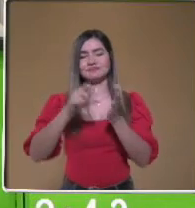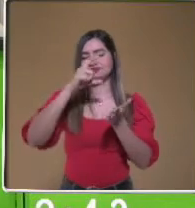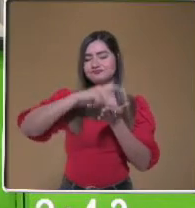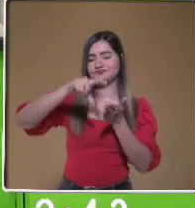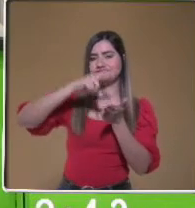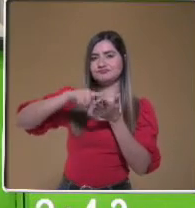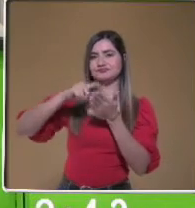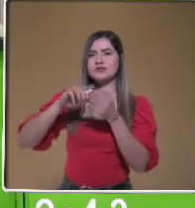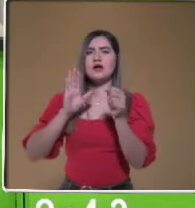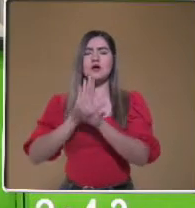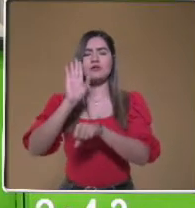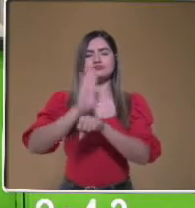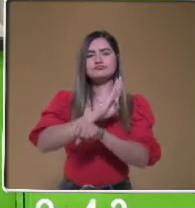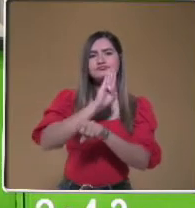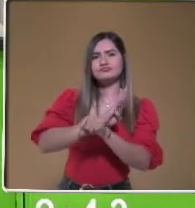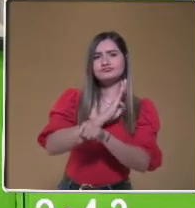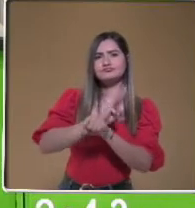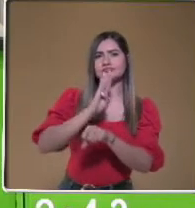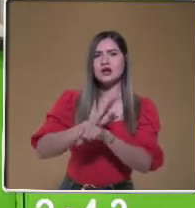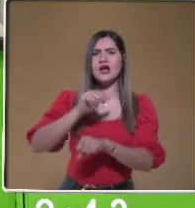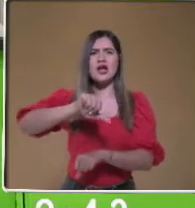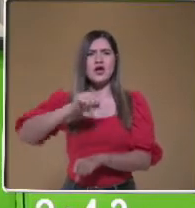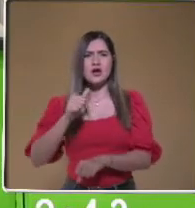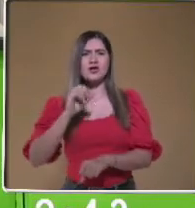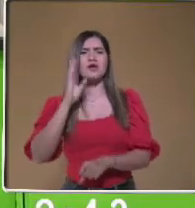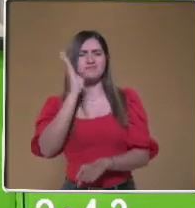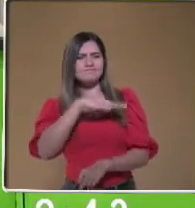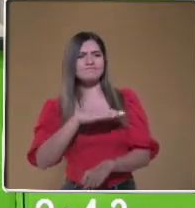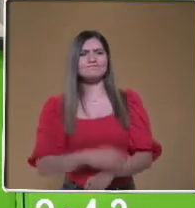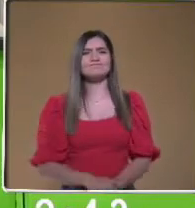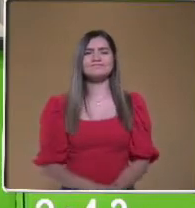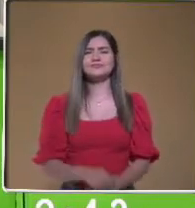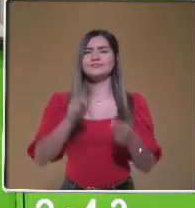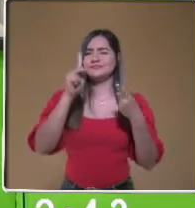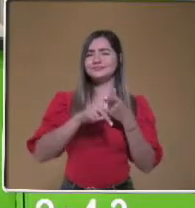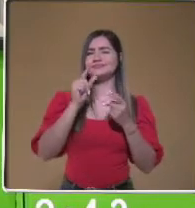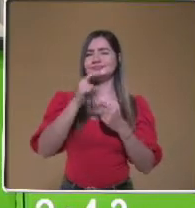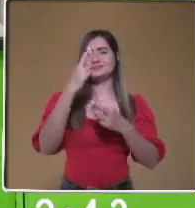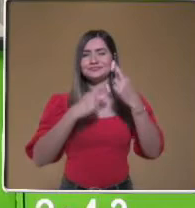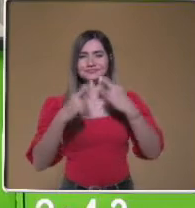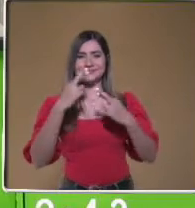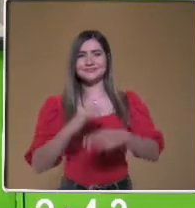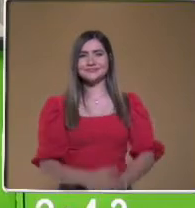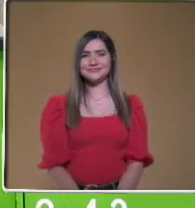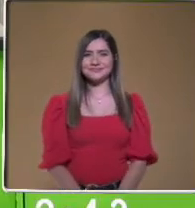cuáles benefician o perjudican al medio ambiente. Vamos a una pausa y regresamos.